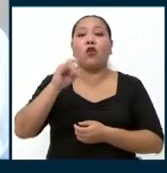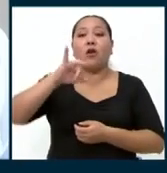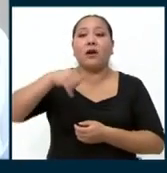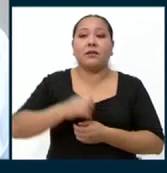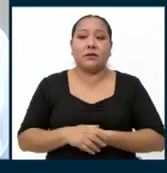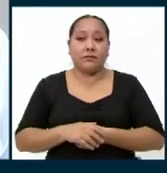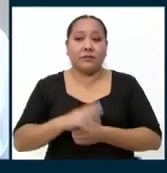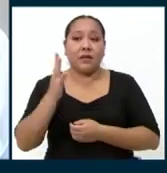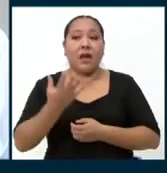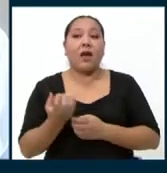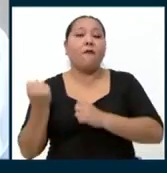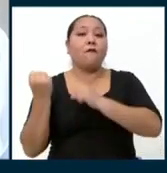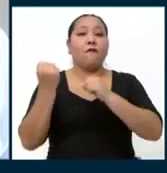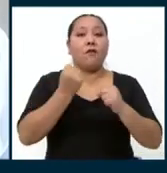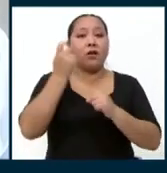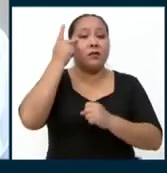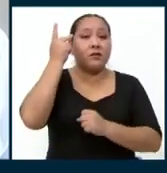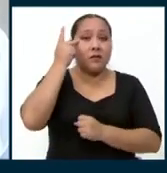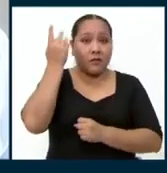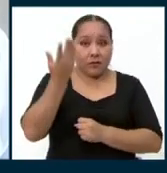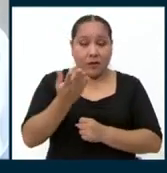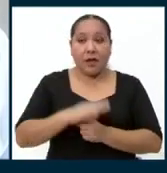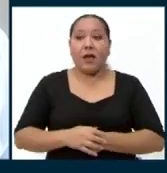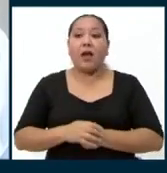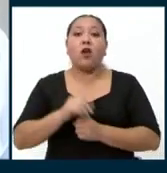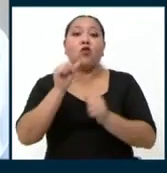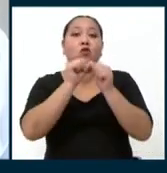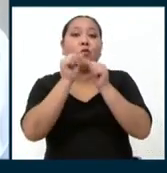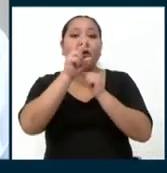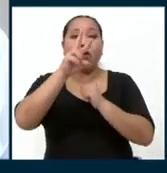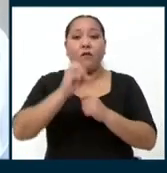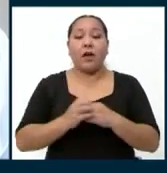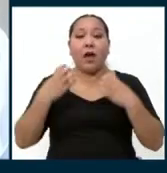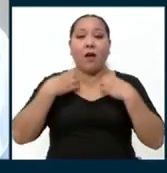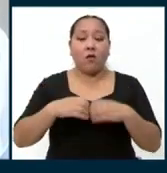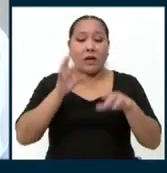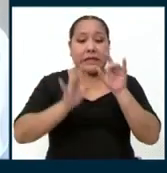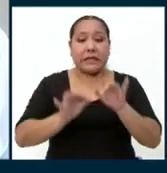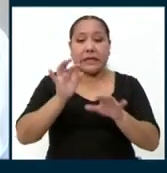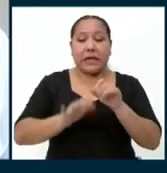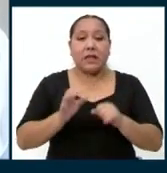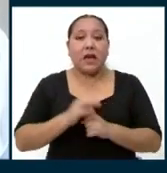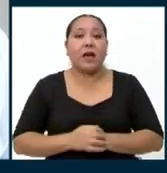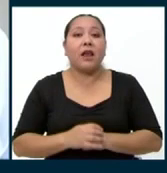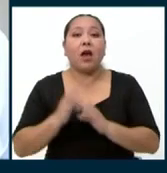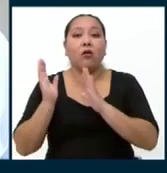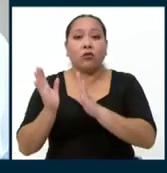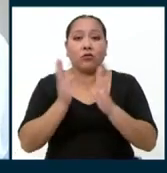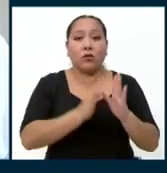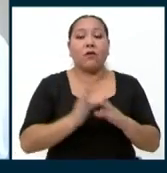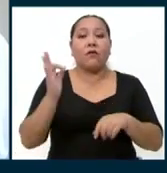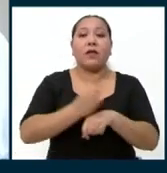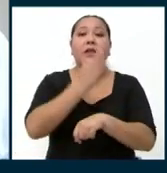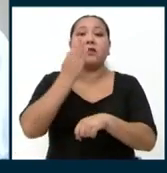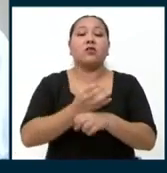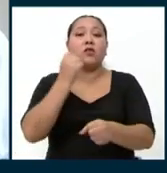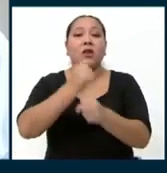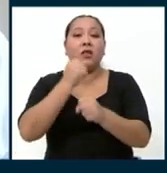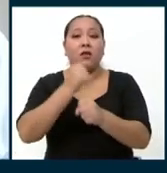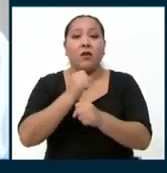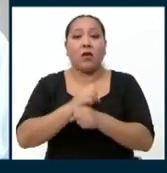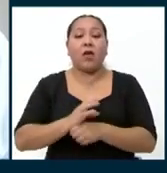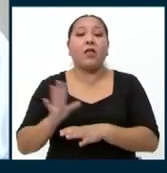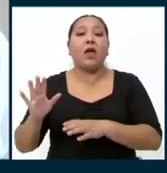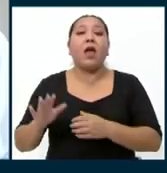Partido Fuerza Popular que postula con el número 20, abogada y secretaria de organización en la Federación Nacional de Trabajadores del